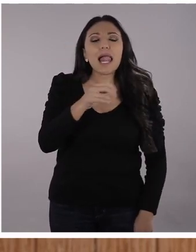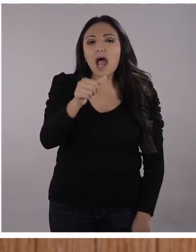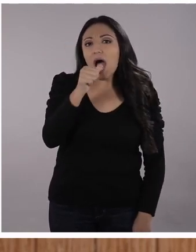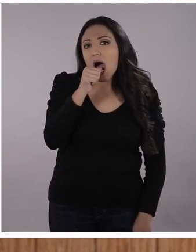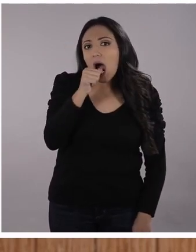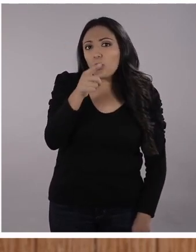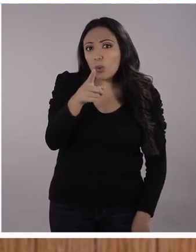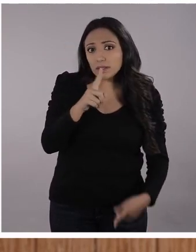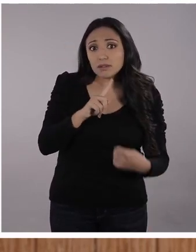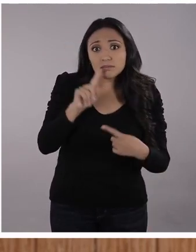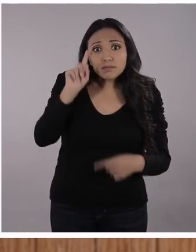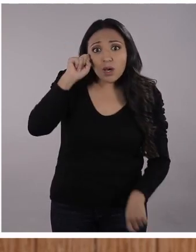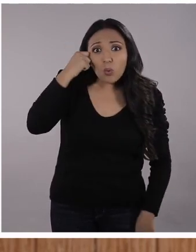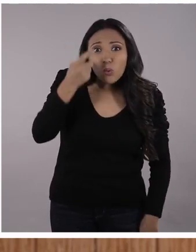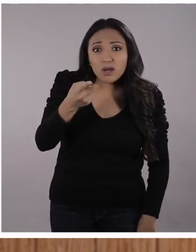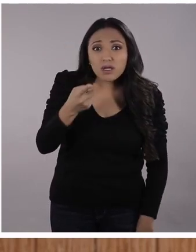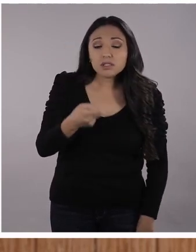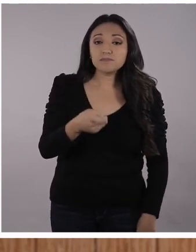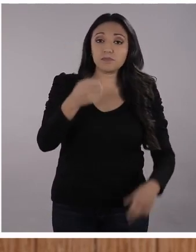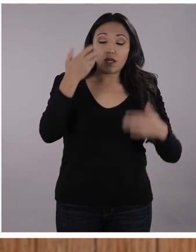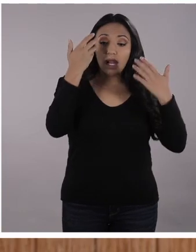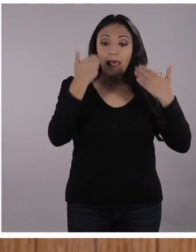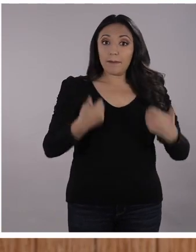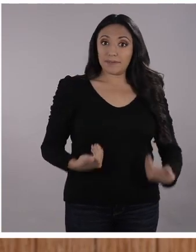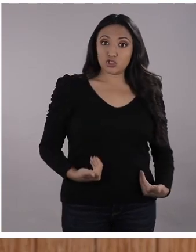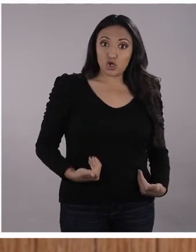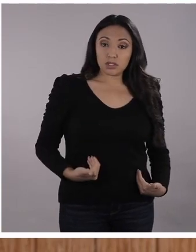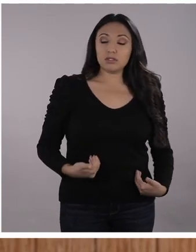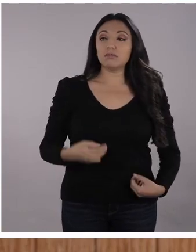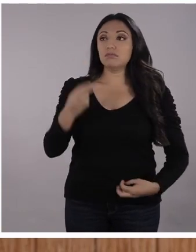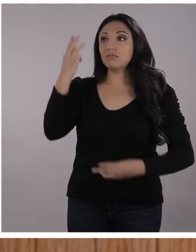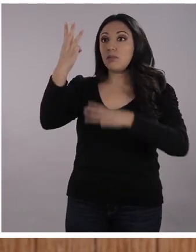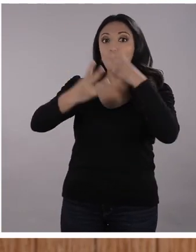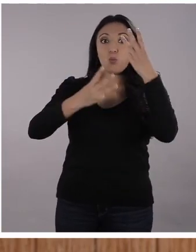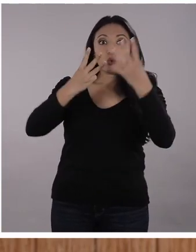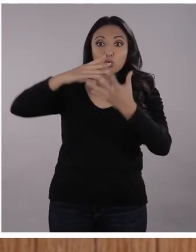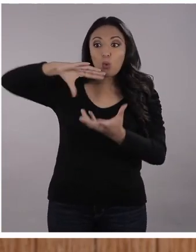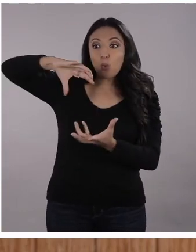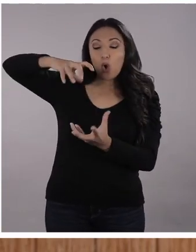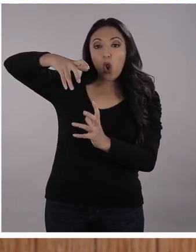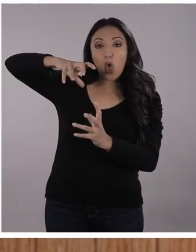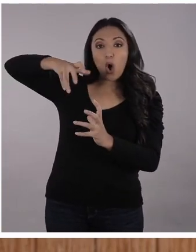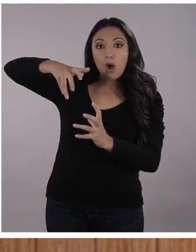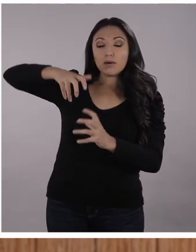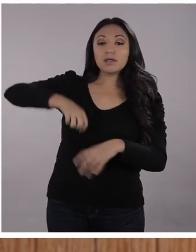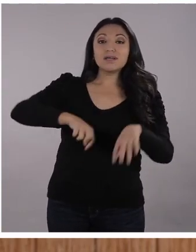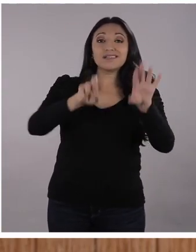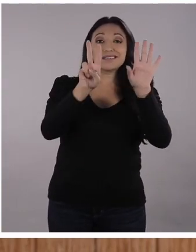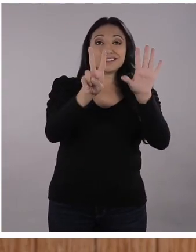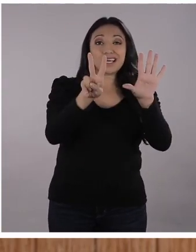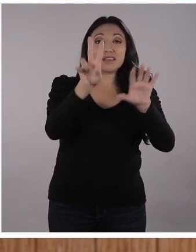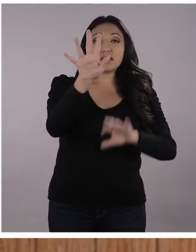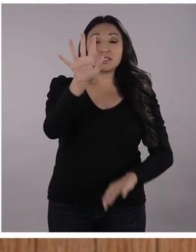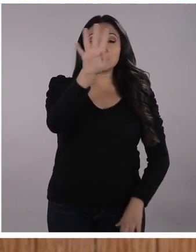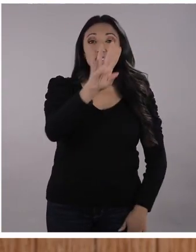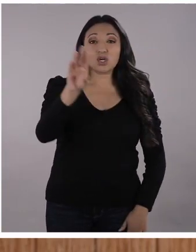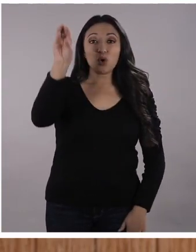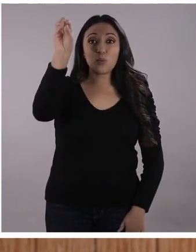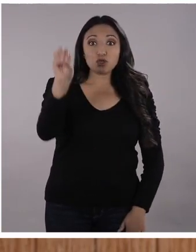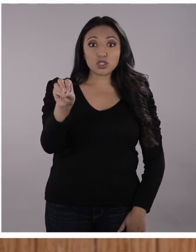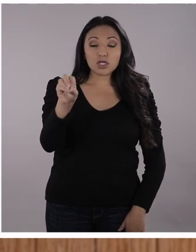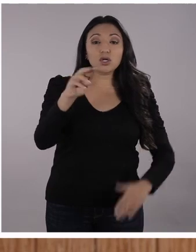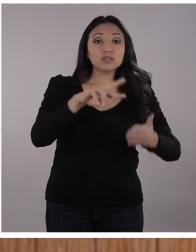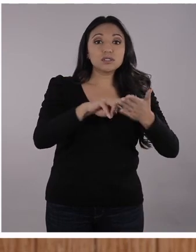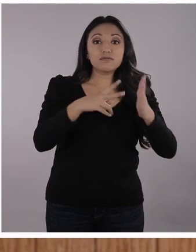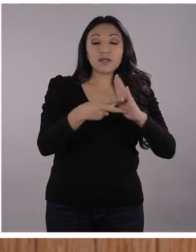Cuando hablábamos que tanto el ser humano como el planeta Tierra en un 75% está hecho por